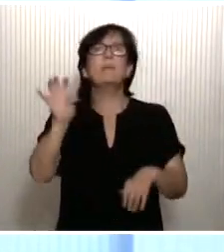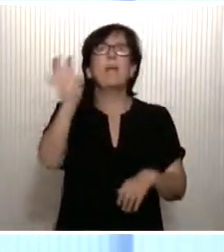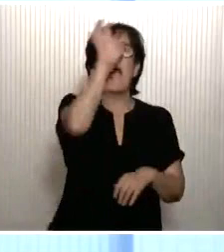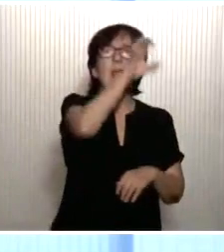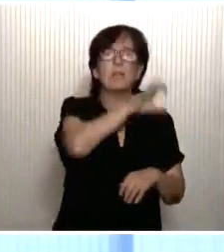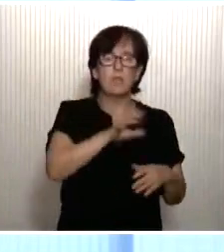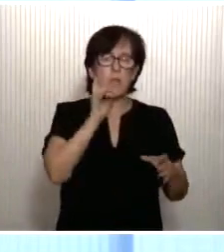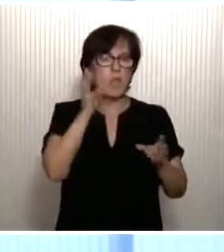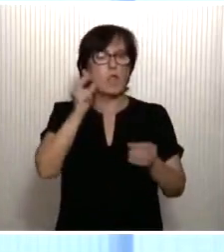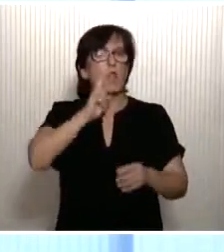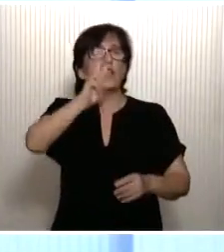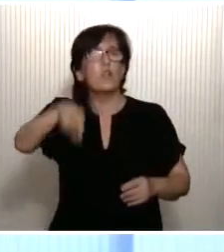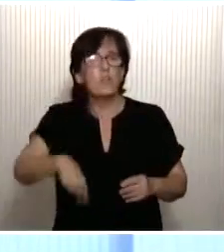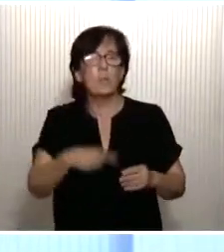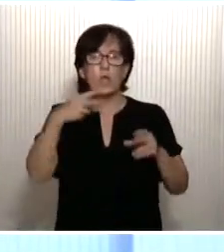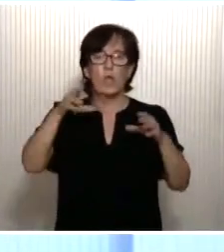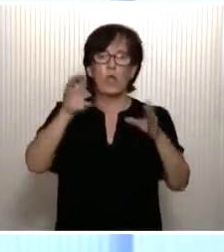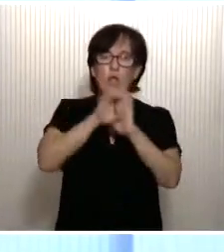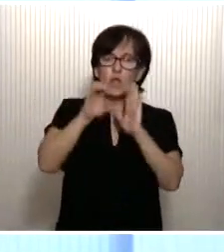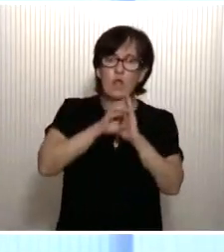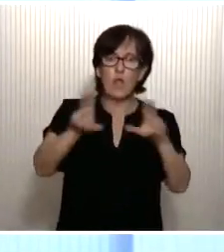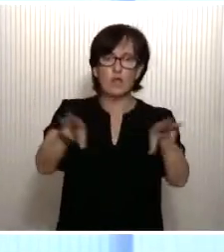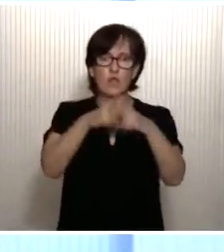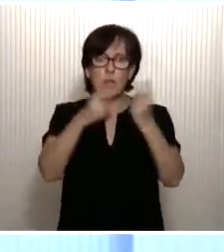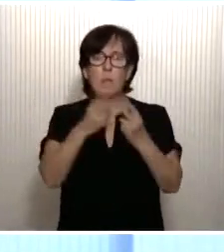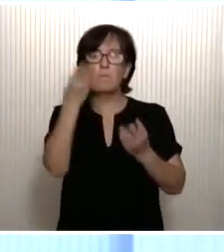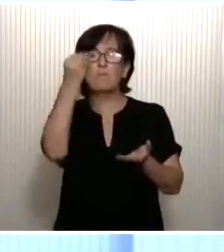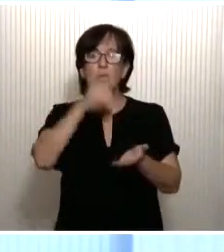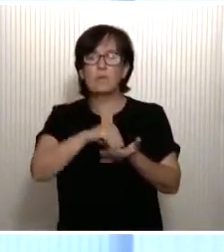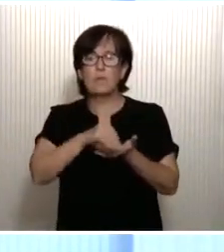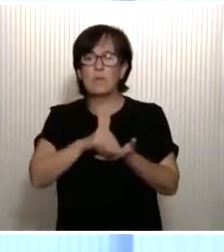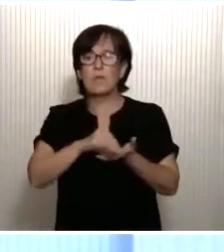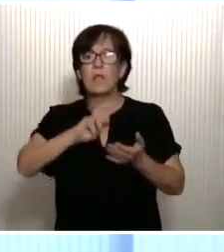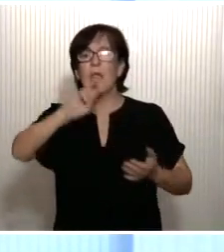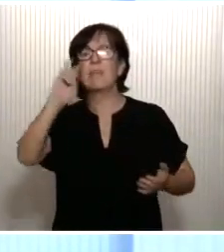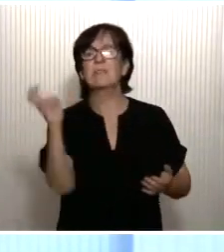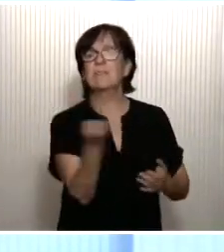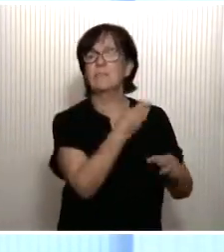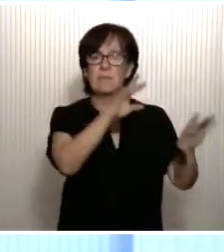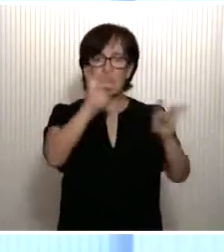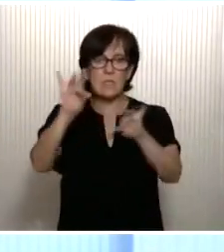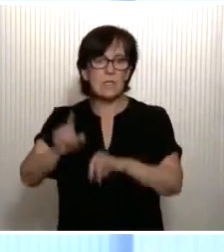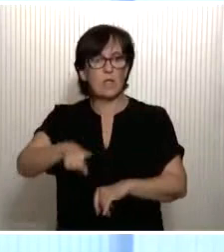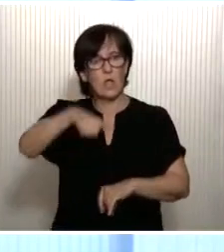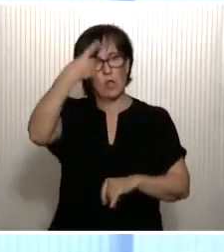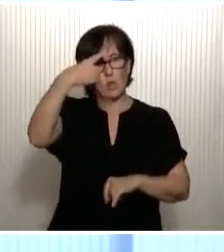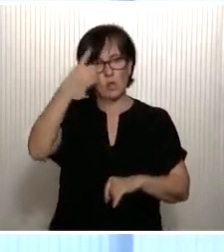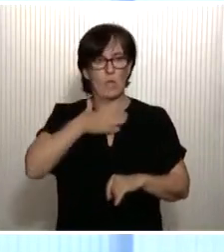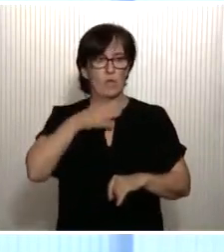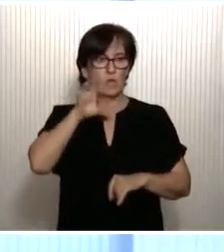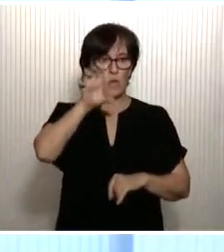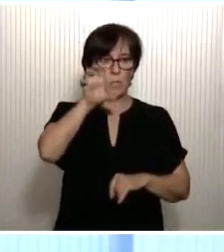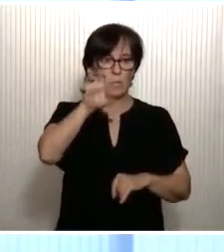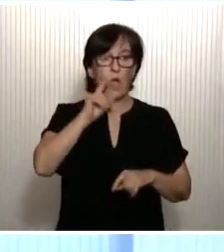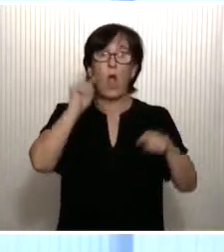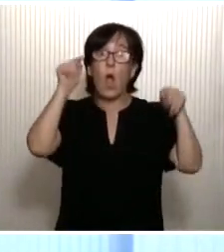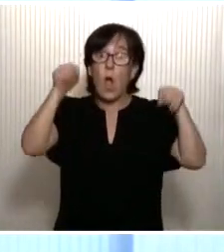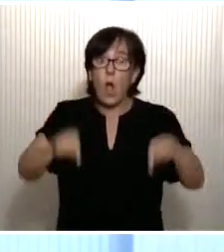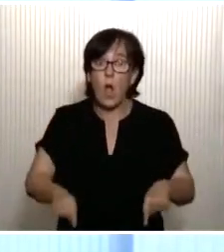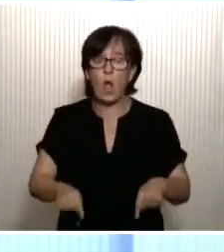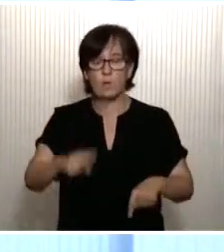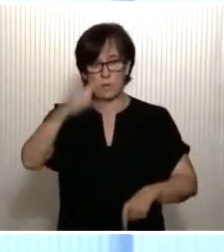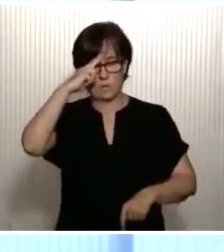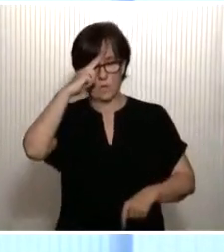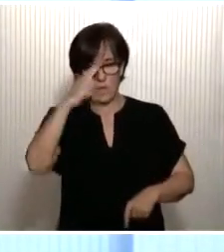reconocía ni constitucional ni socialmente en muchas ocasiones la diversidad territorial y cultural de nuestro país. Y hoy se